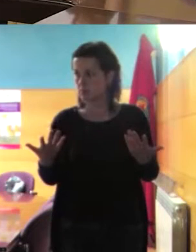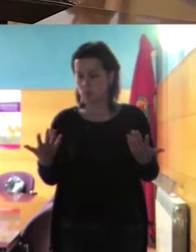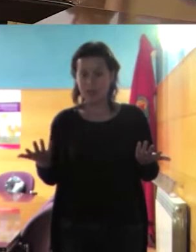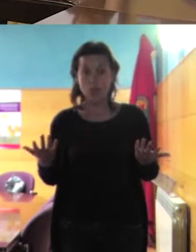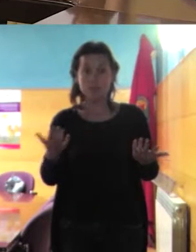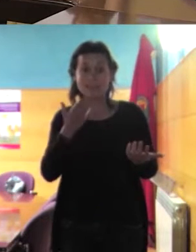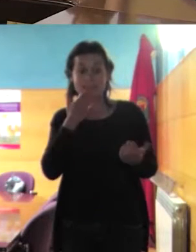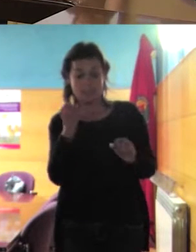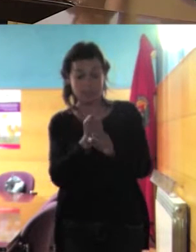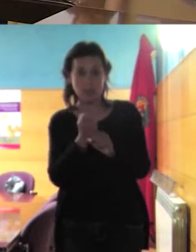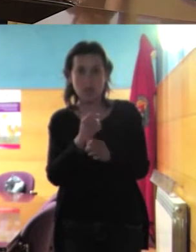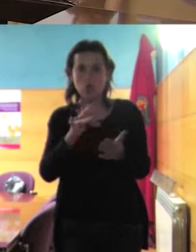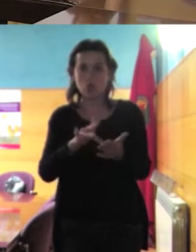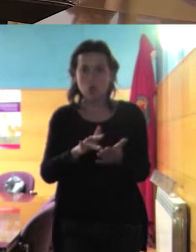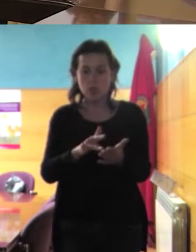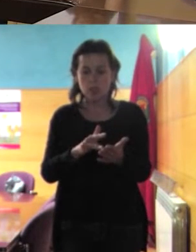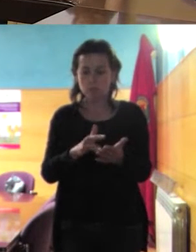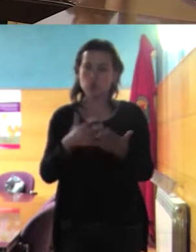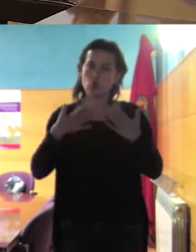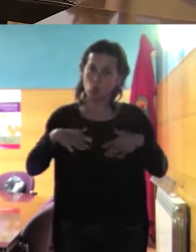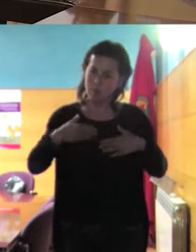dejarla porque no se van a trabajar trabajar